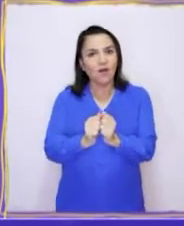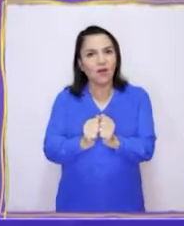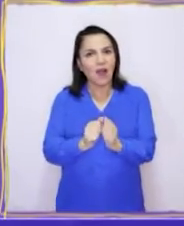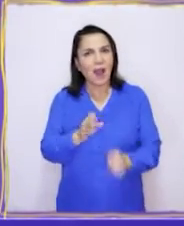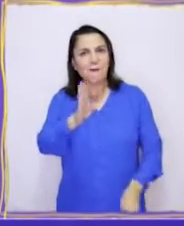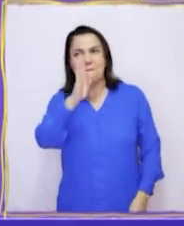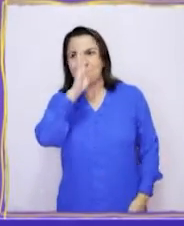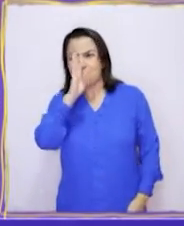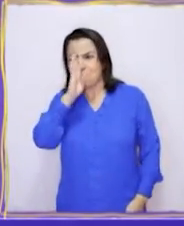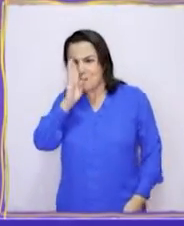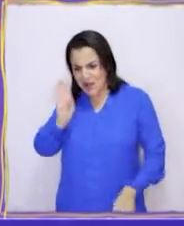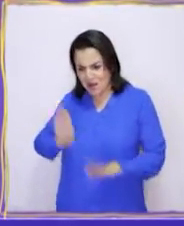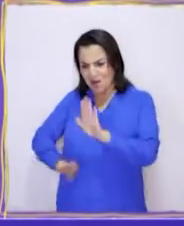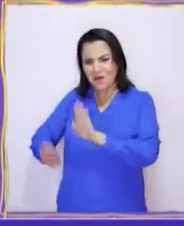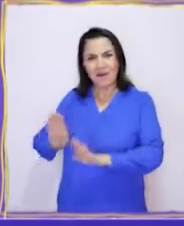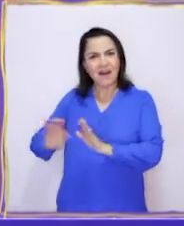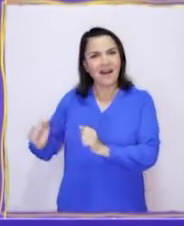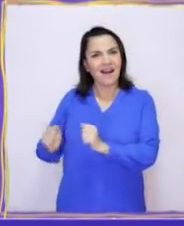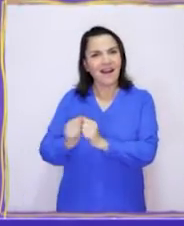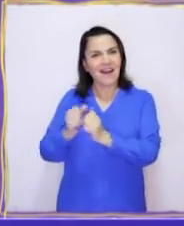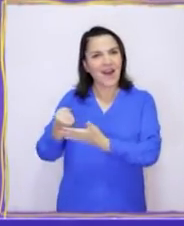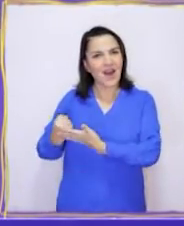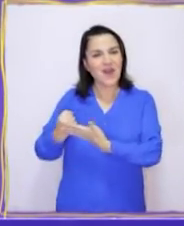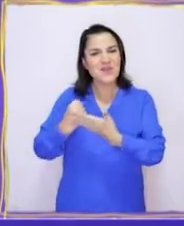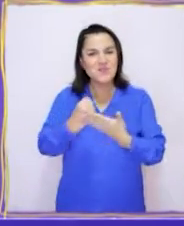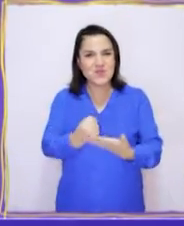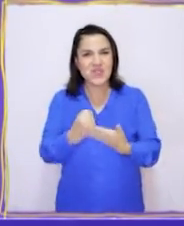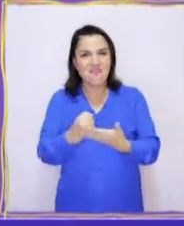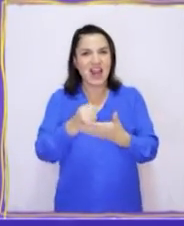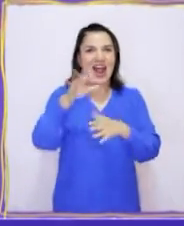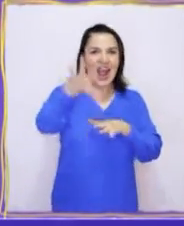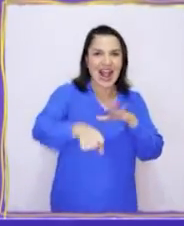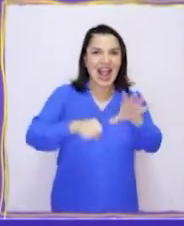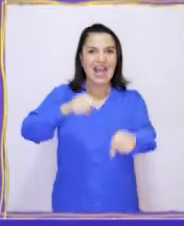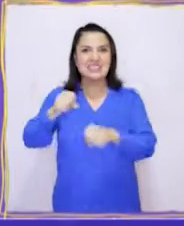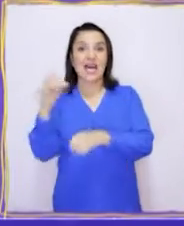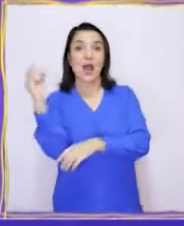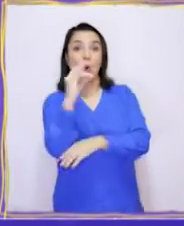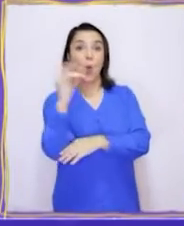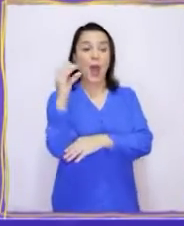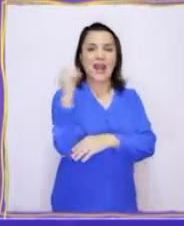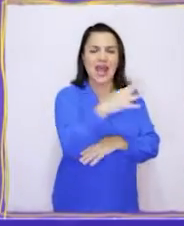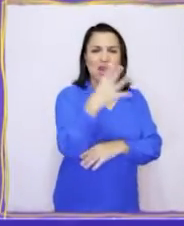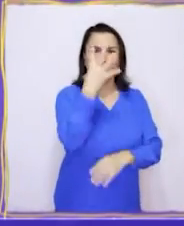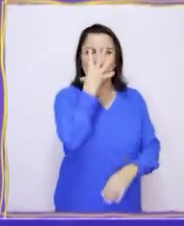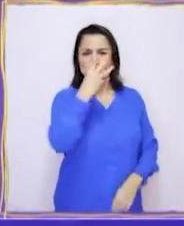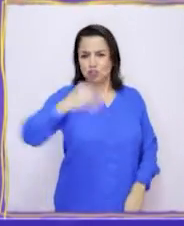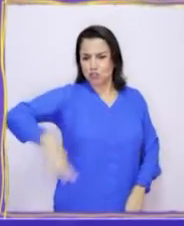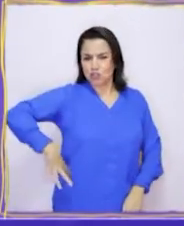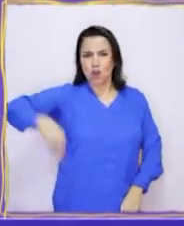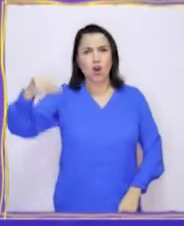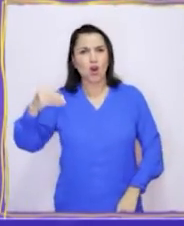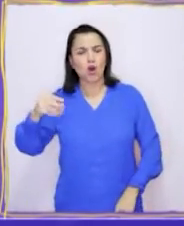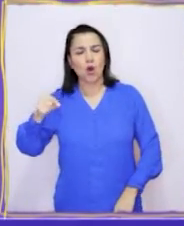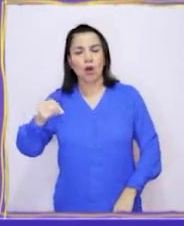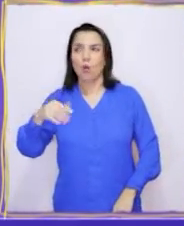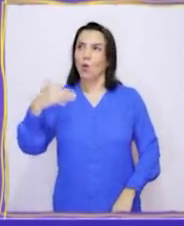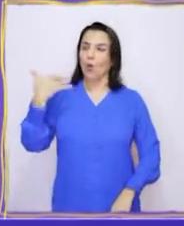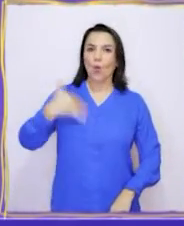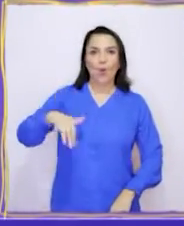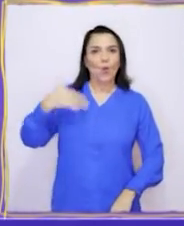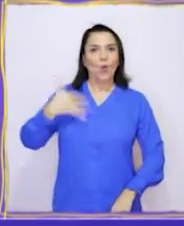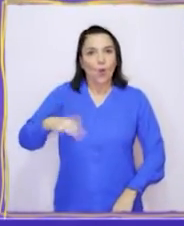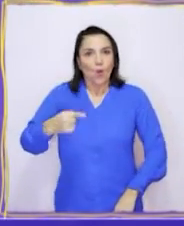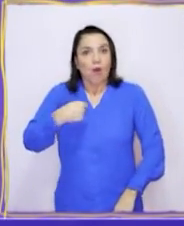perros domesticados que los ayudaban a cazar cuanacos y zorros. ¡Qué increíble! Al